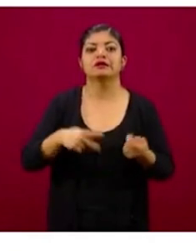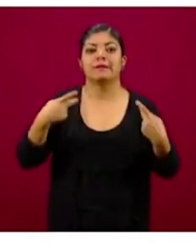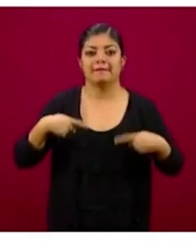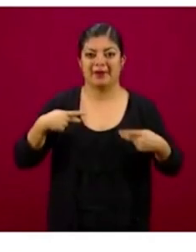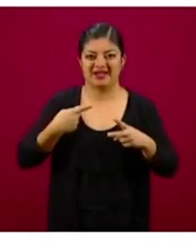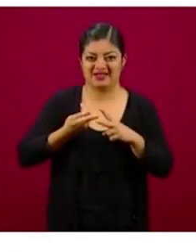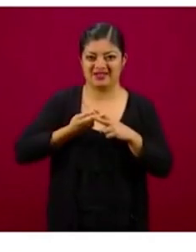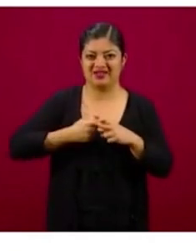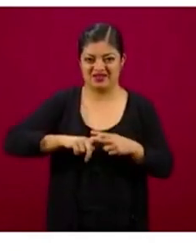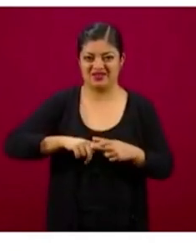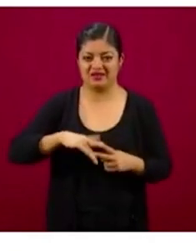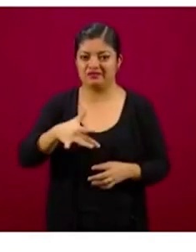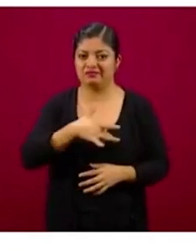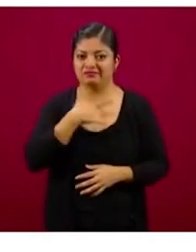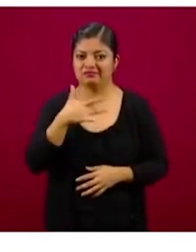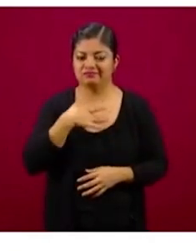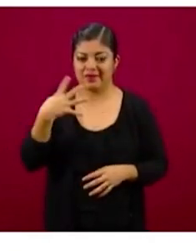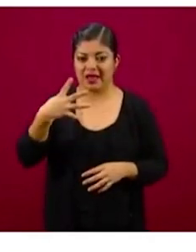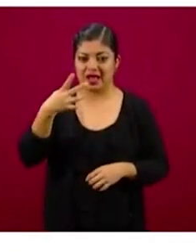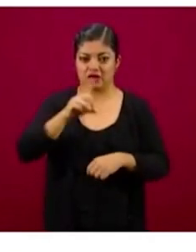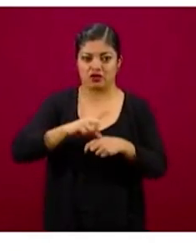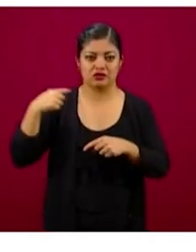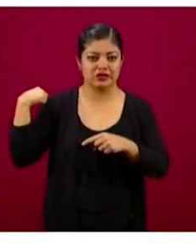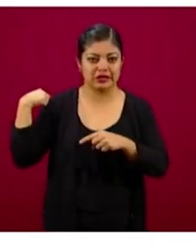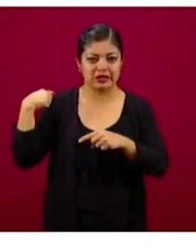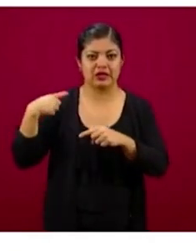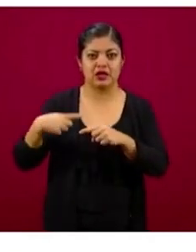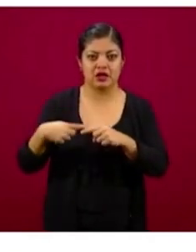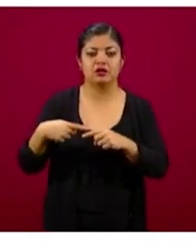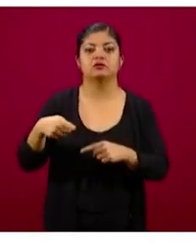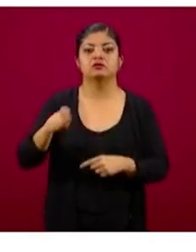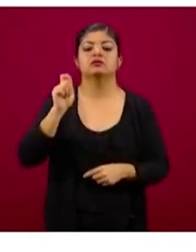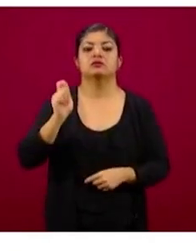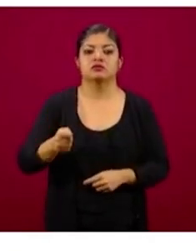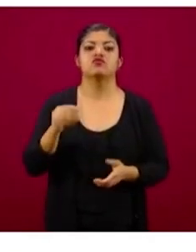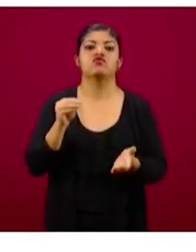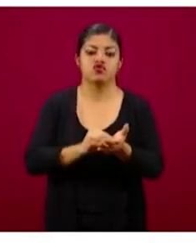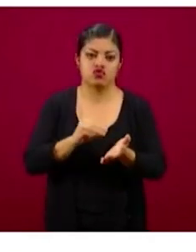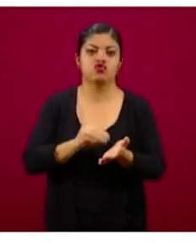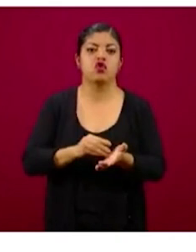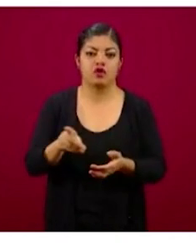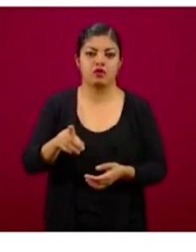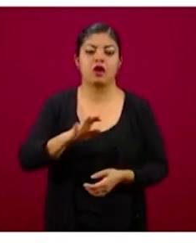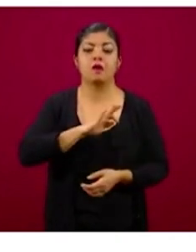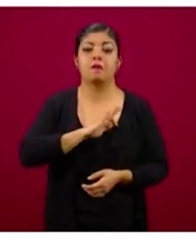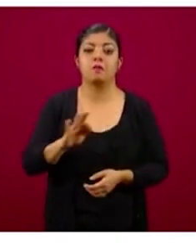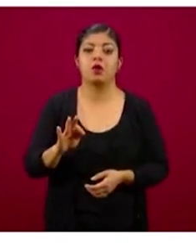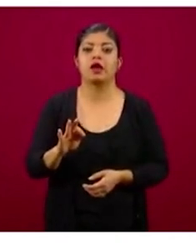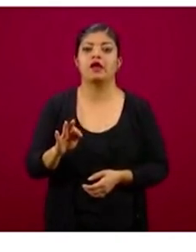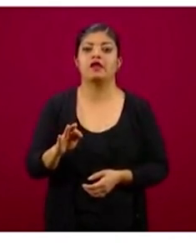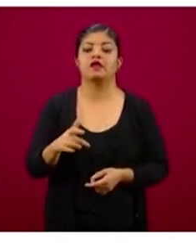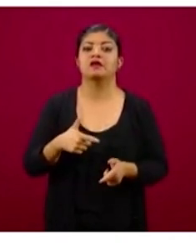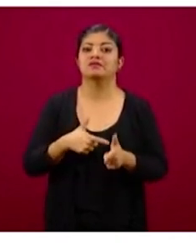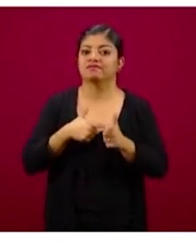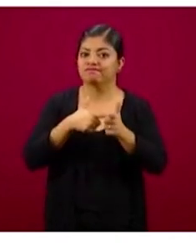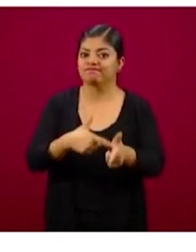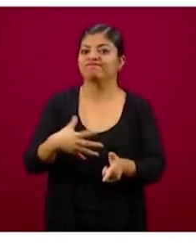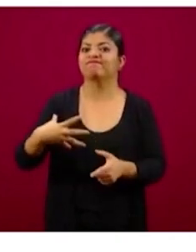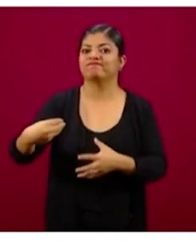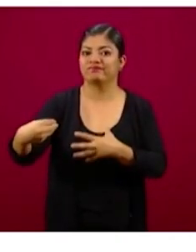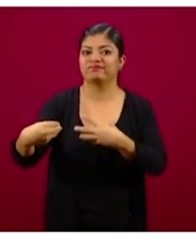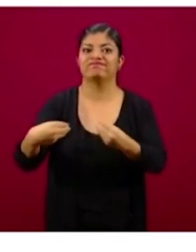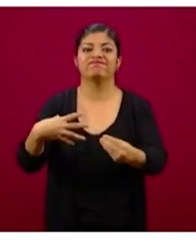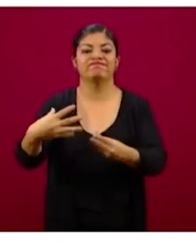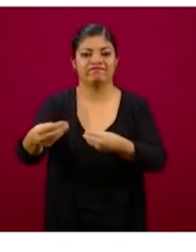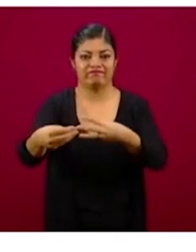iniciaron con signos y síntomas en los últimos 14 días, por lo tanto son los que todavía pueden en su momento continuar transmitiendo